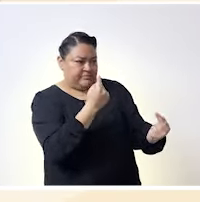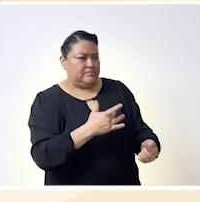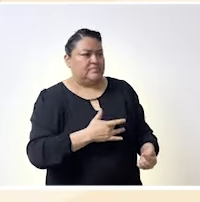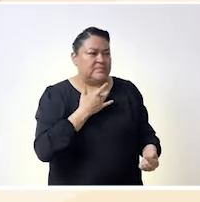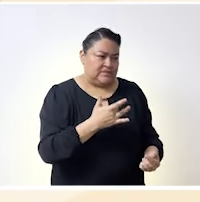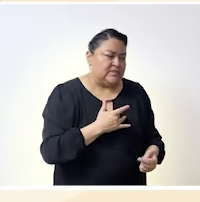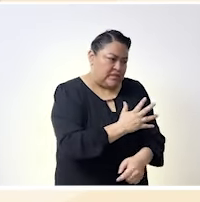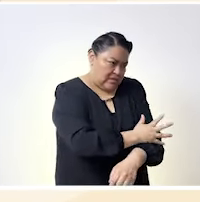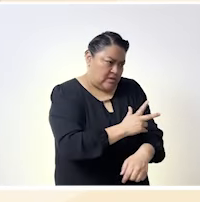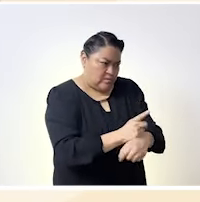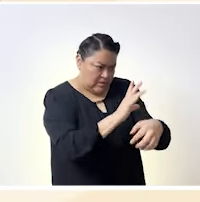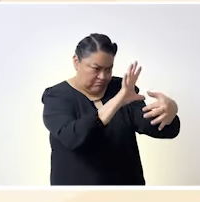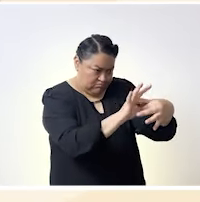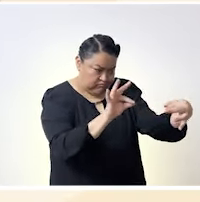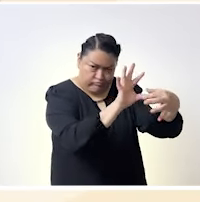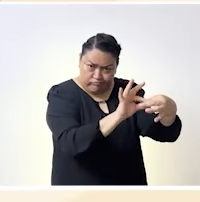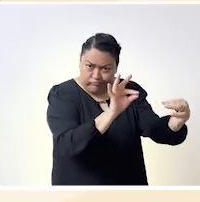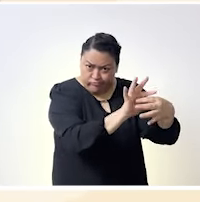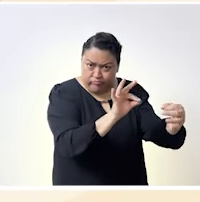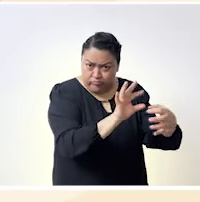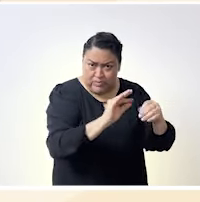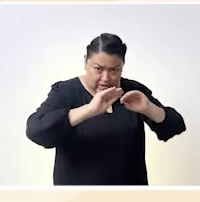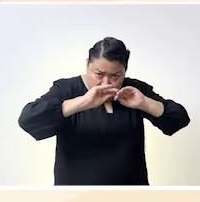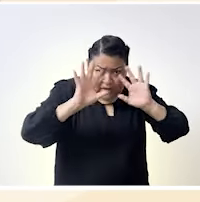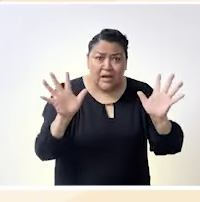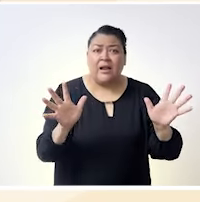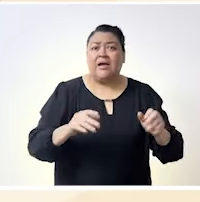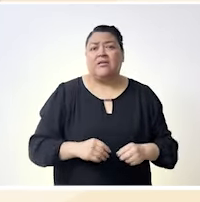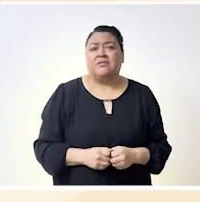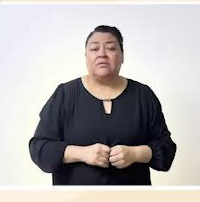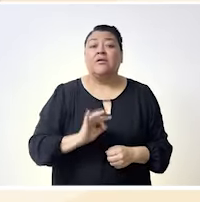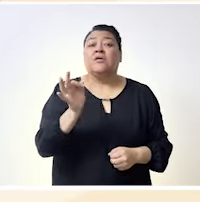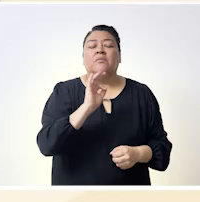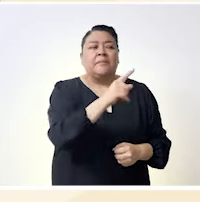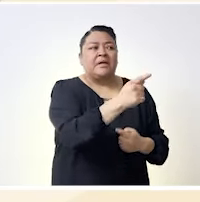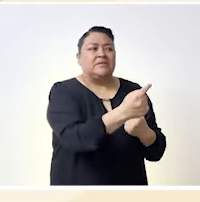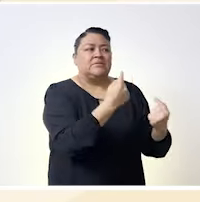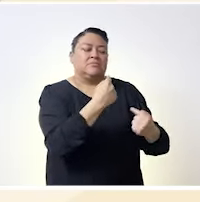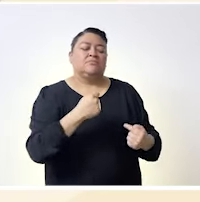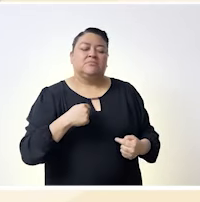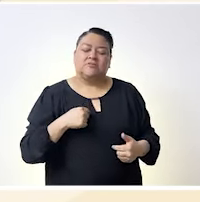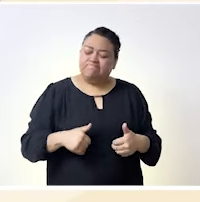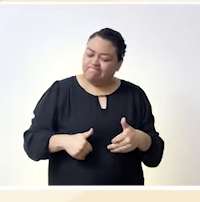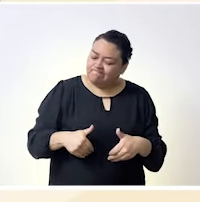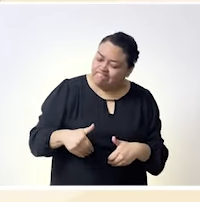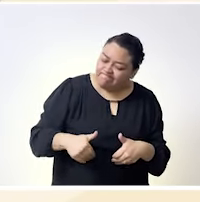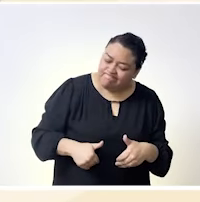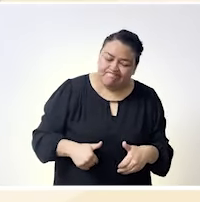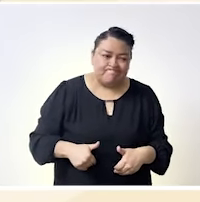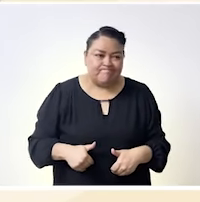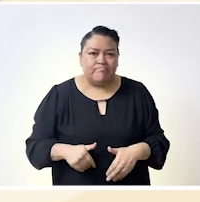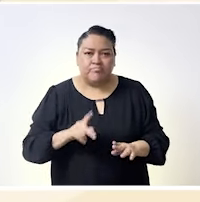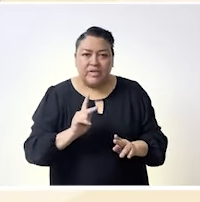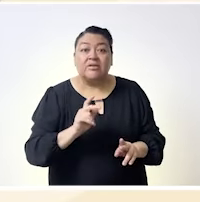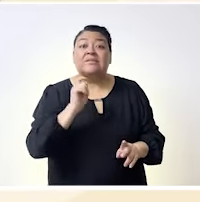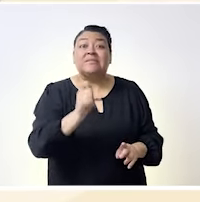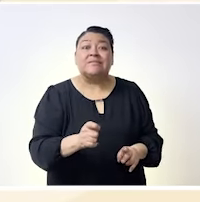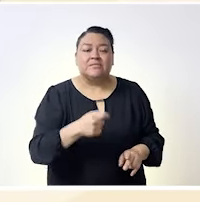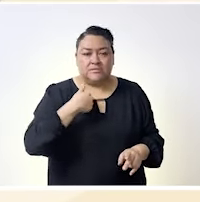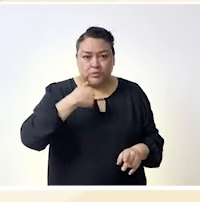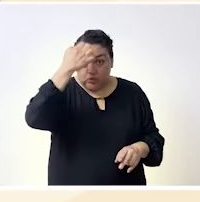dañas porque me violentas y decirlo y explicarlo como es a lo mejor si nos causa molestia pero el poder